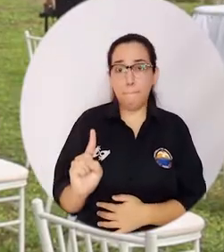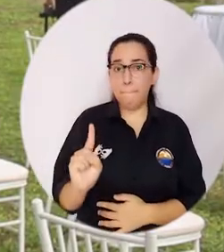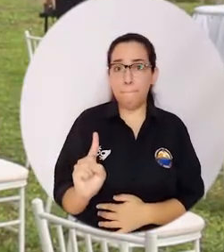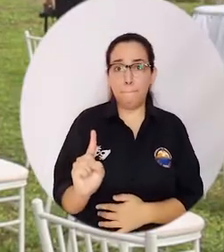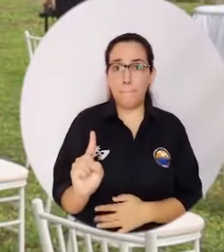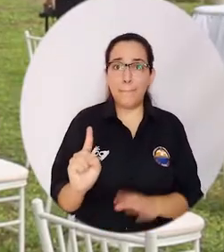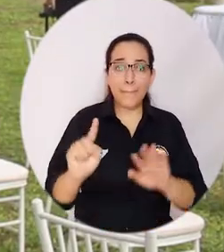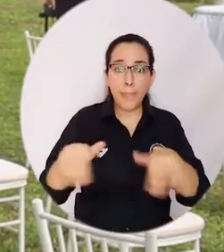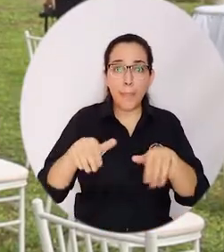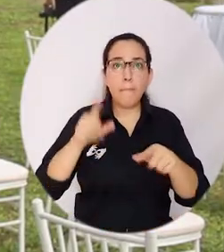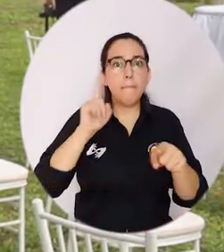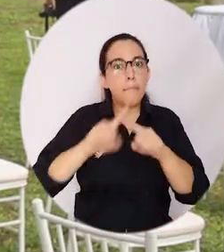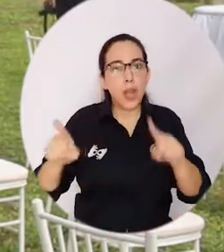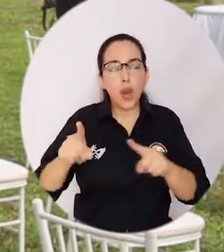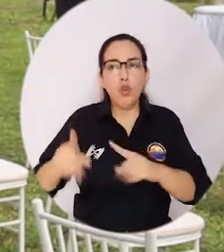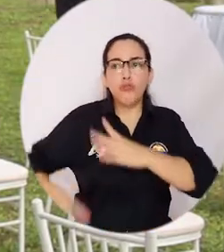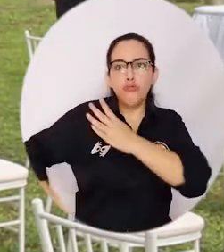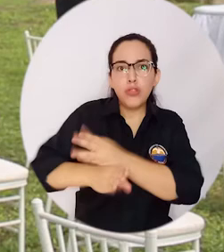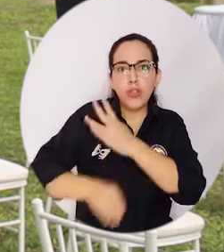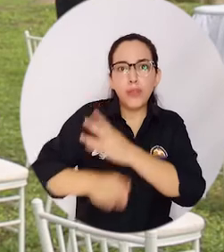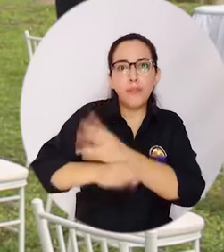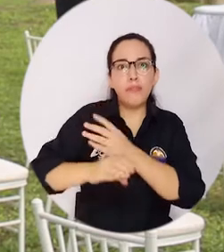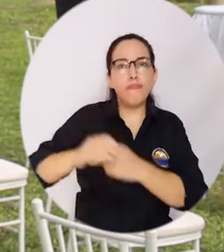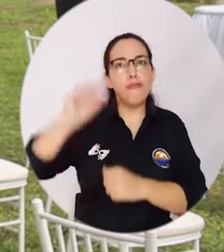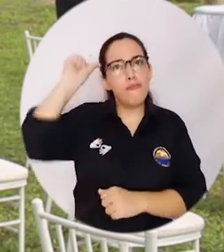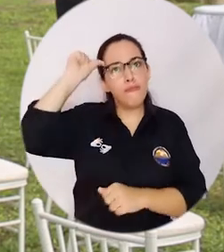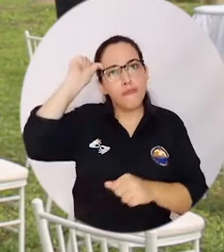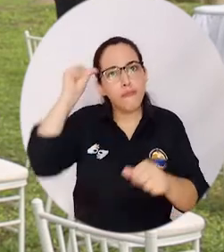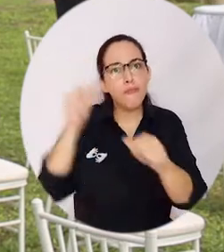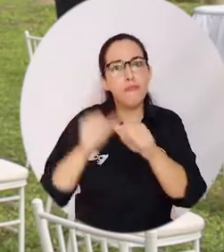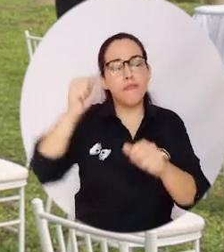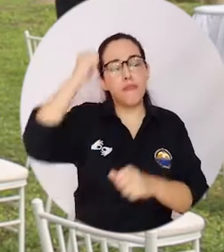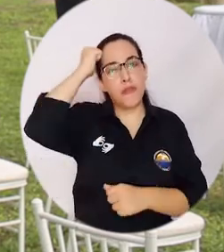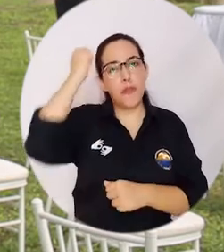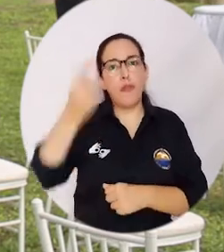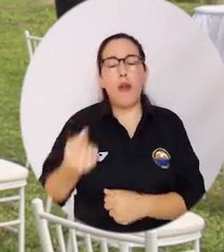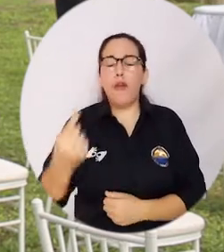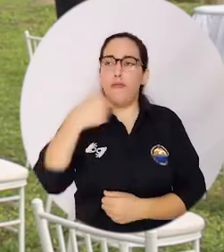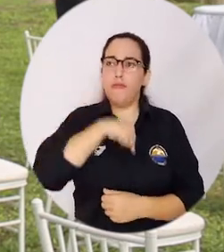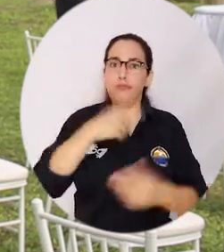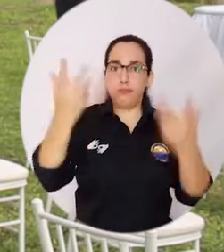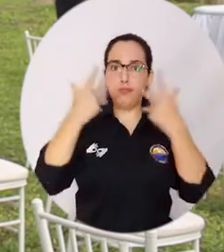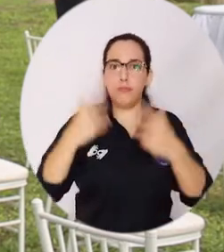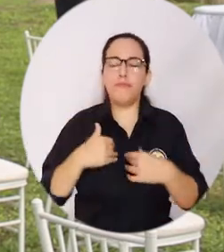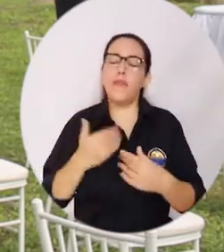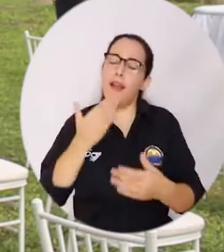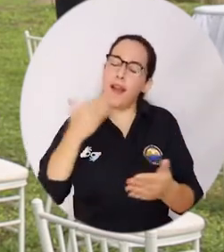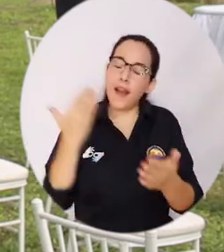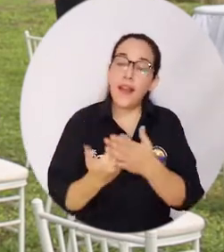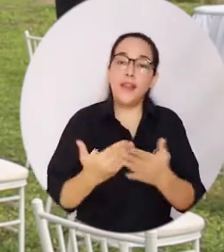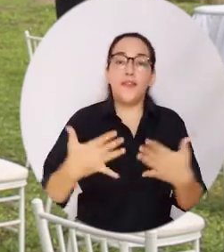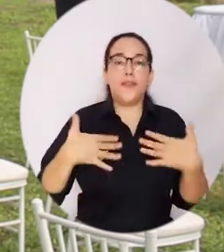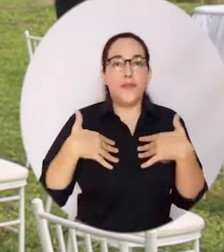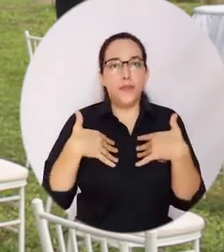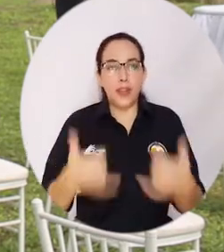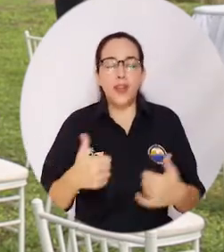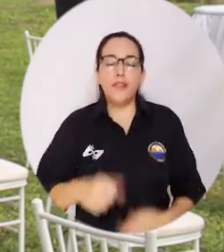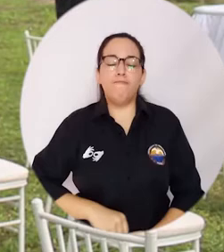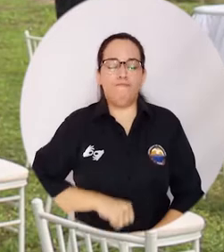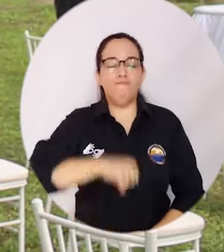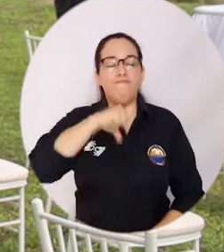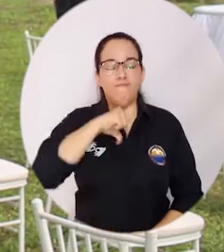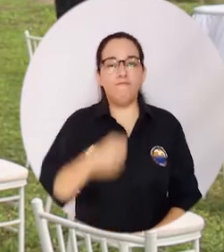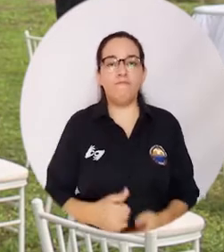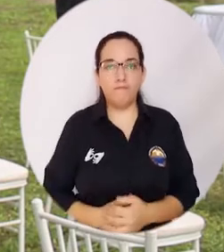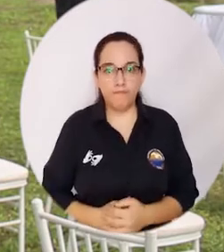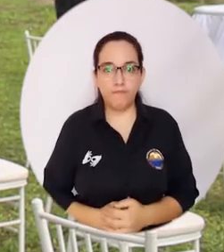que, aunque no esté físicamente, para la universidad su legado sigue, así como sigue en nuestras vidas. Entonces es muy gratificante,